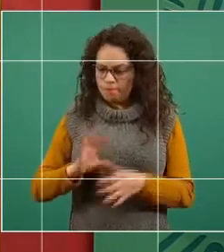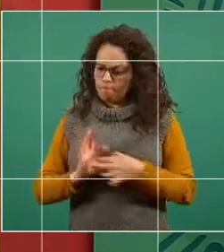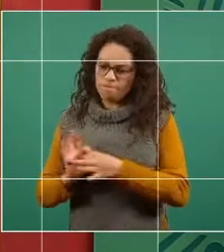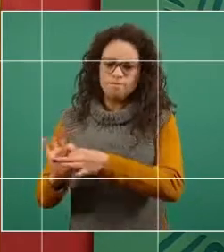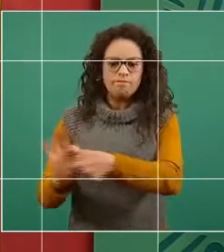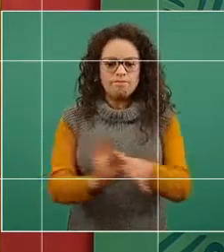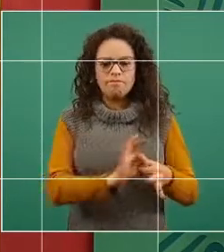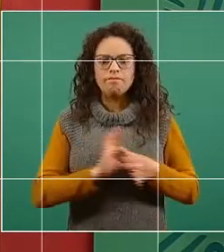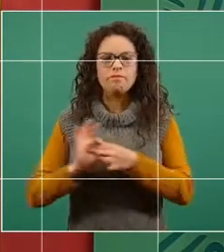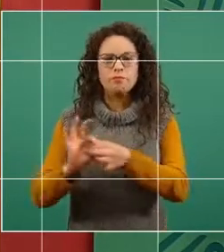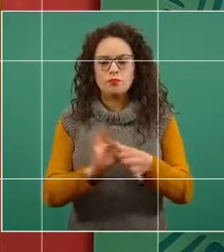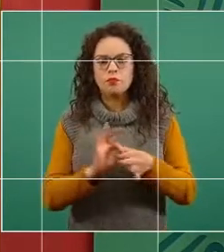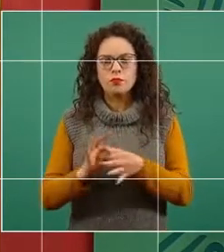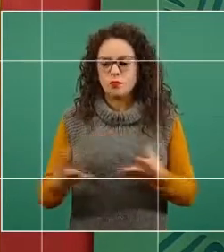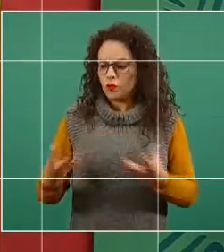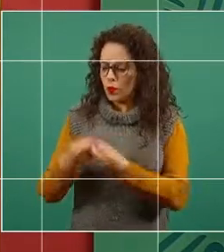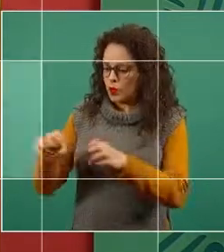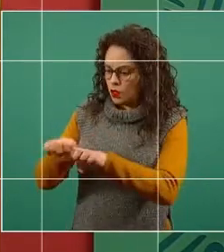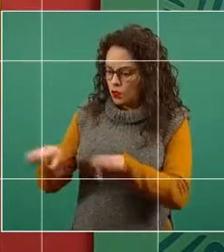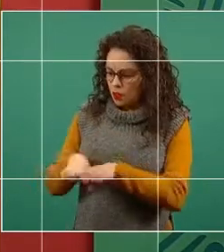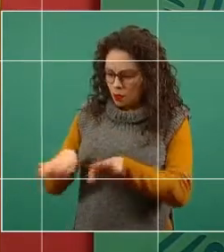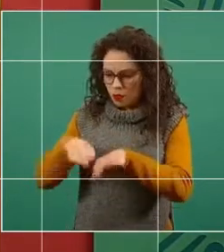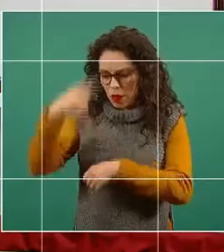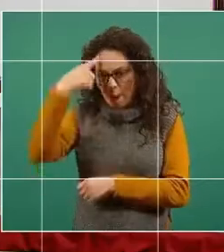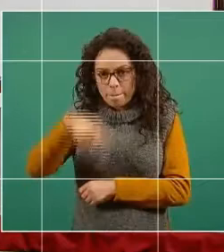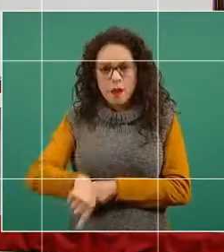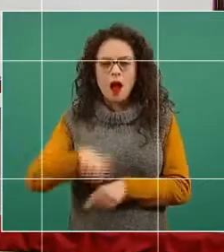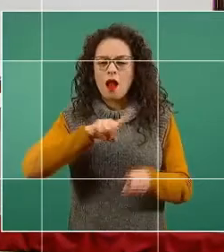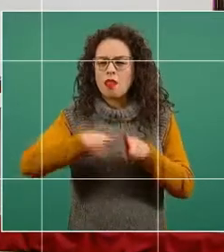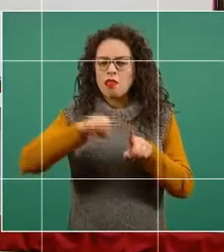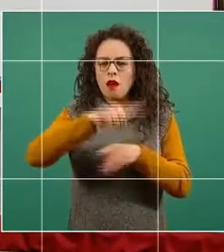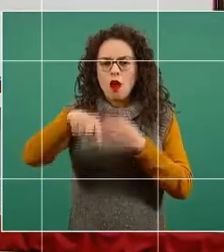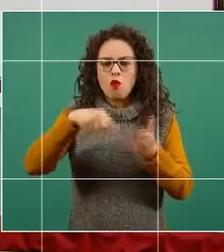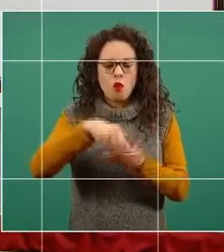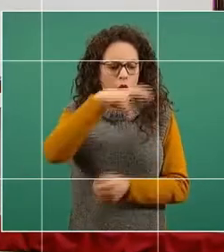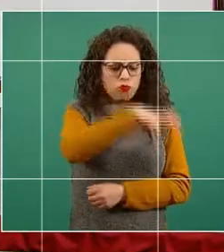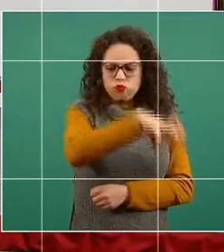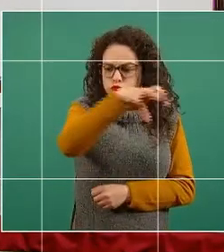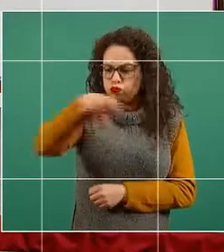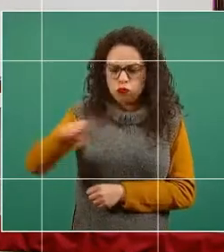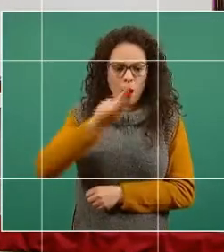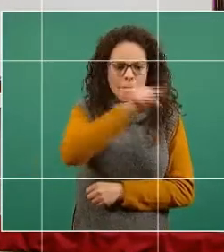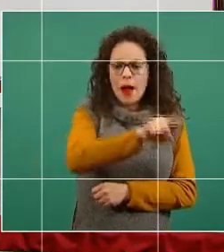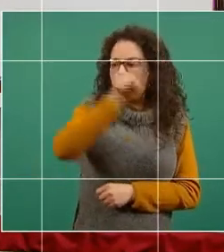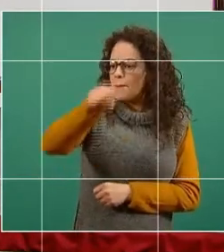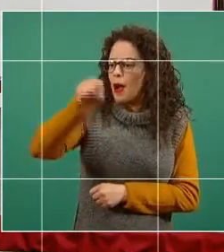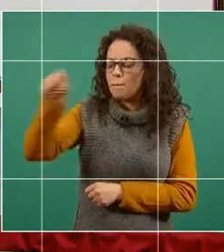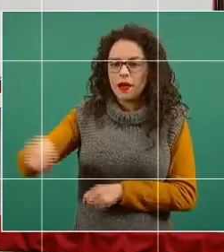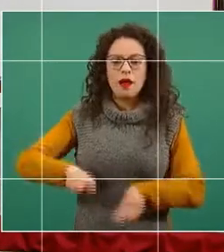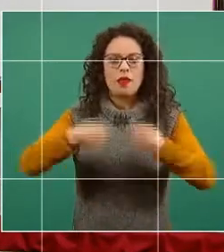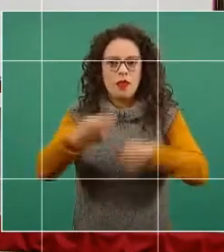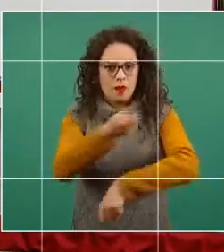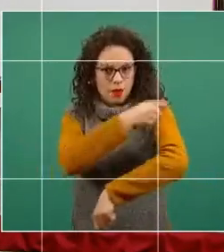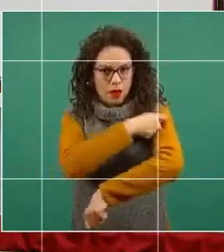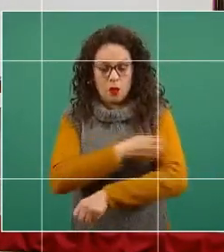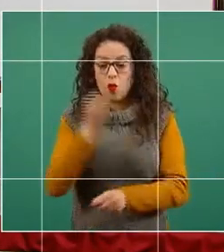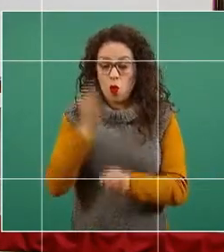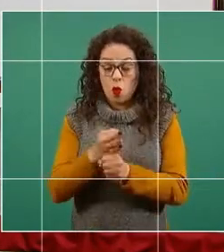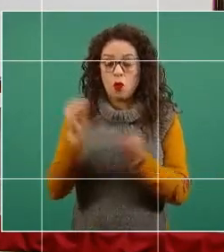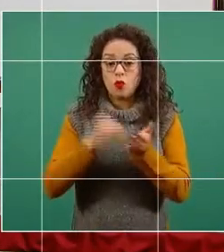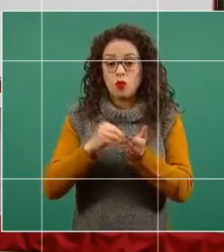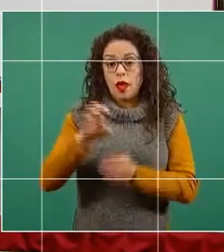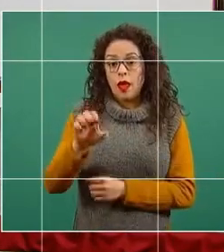para llevar la vacuna a los distintos puntos de vacunación. Recordar que por ahora estamos todavía en la etapa uno, que es la